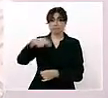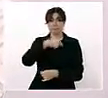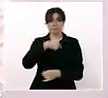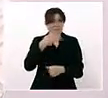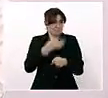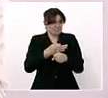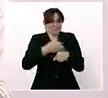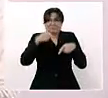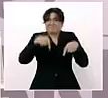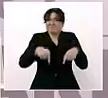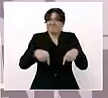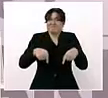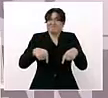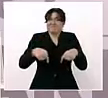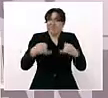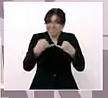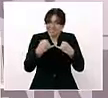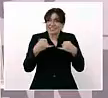centro